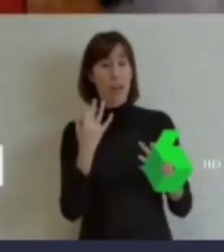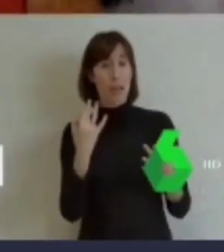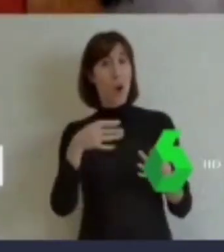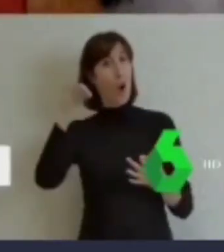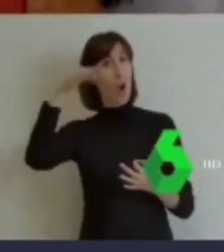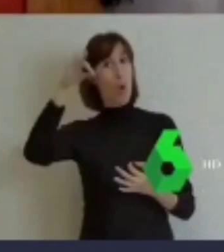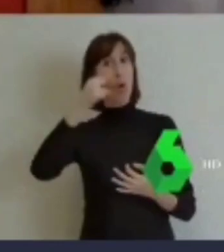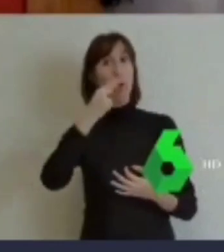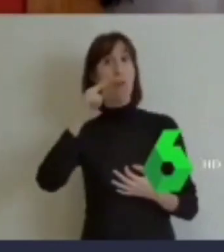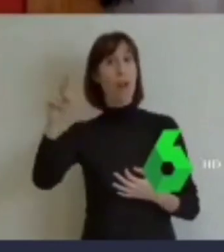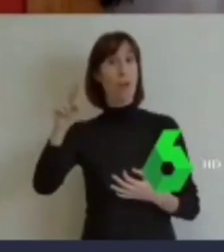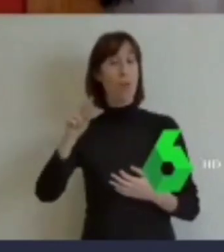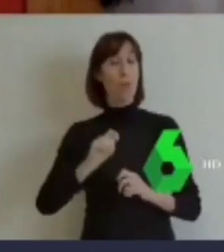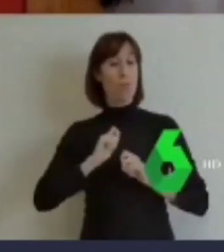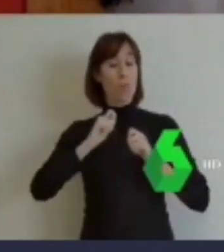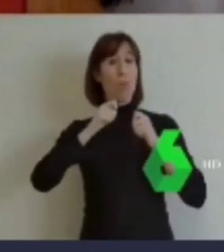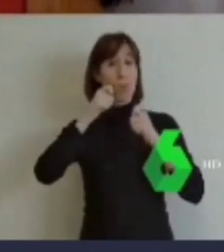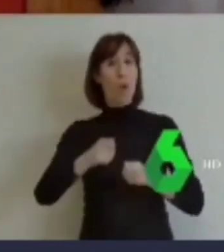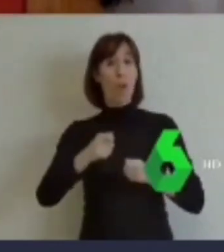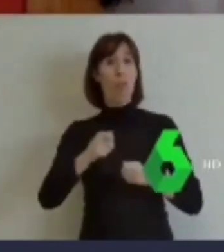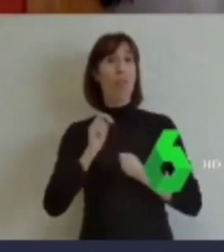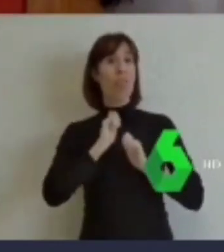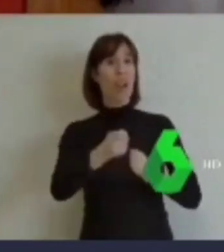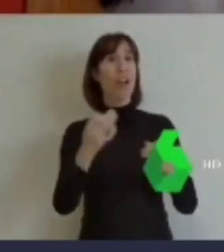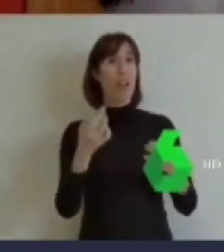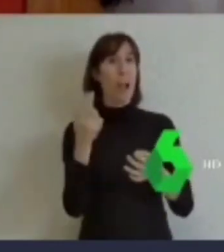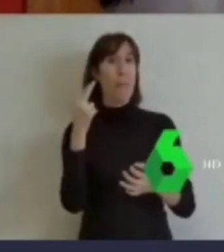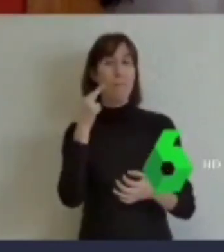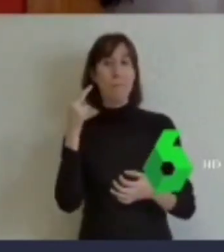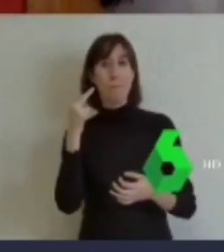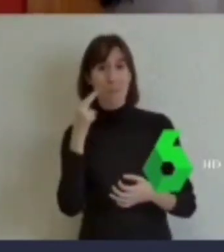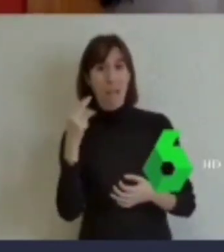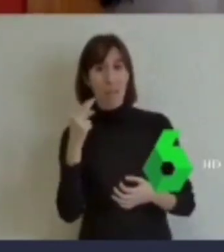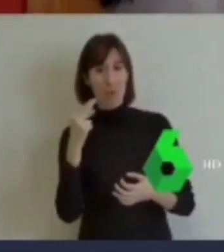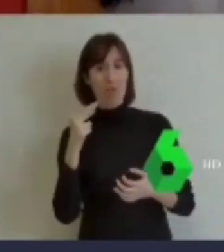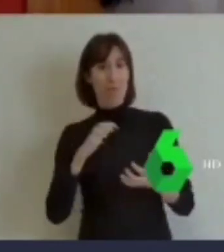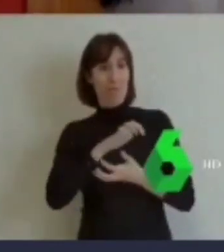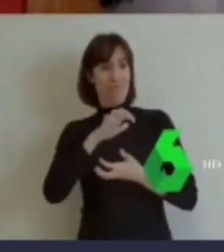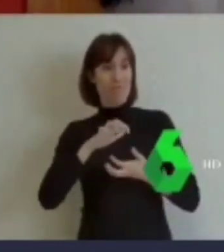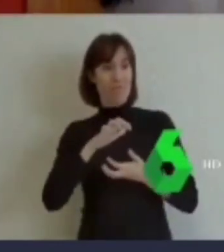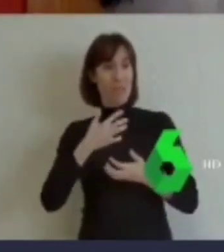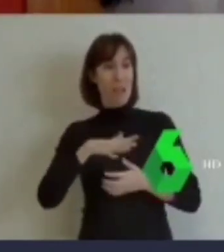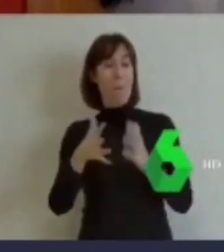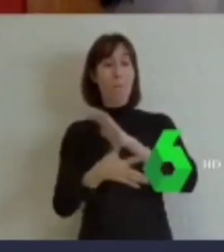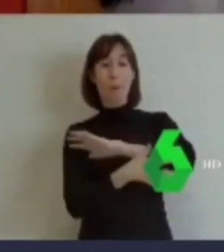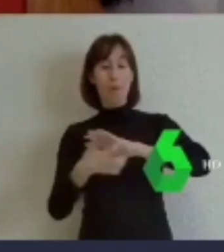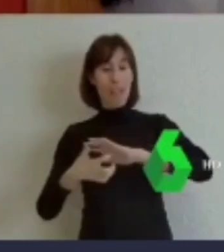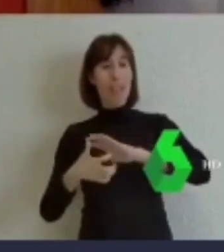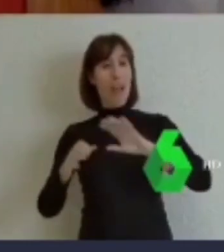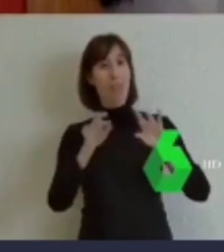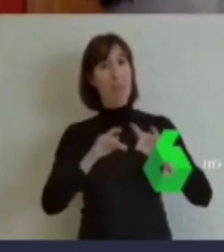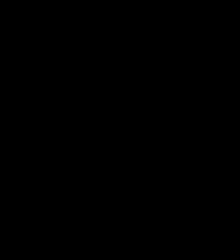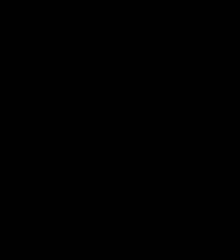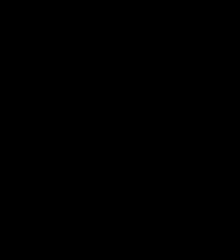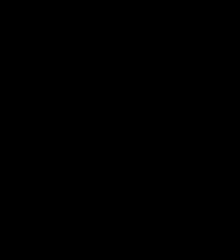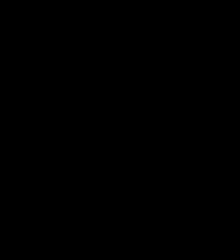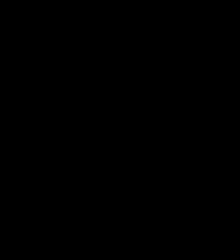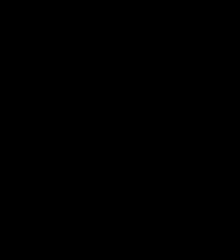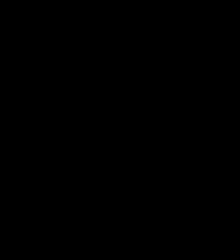Franco fue el terror, el caciquismo y la miseria al pueblo extremeño.